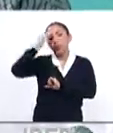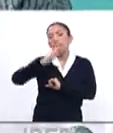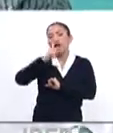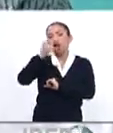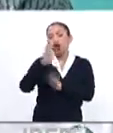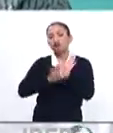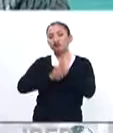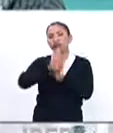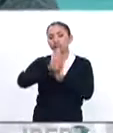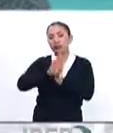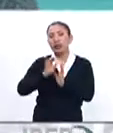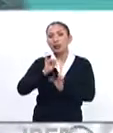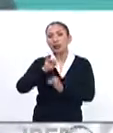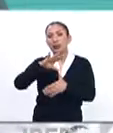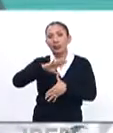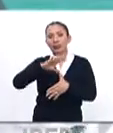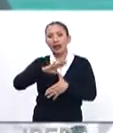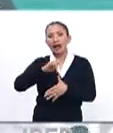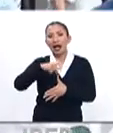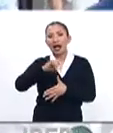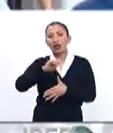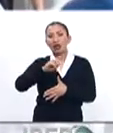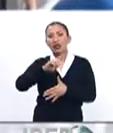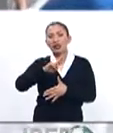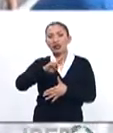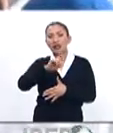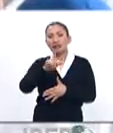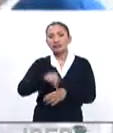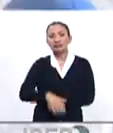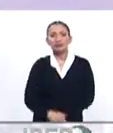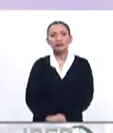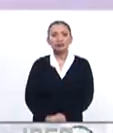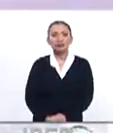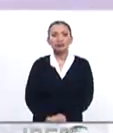un mayor desarrollo. Para Iberoamérica al día, Carla Rodríguez.